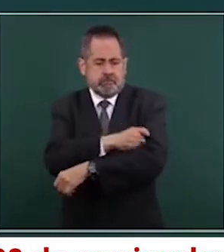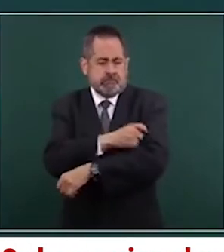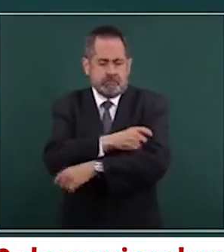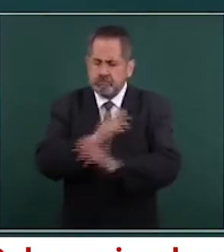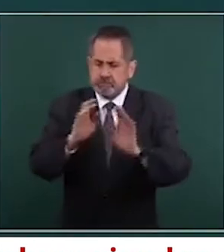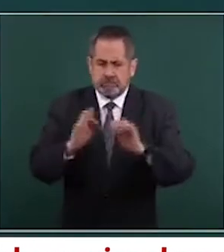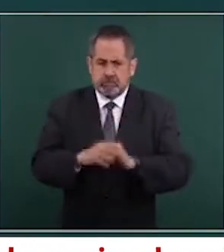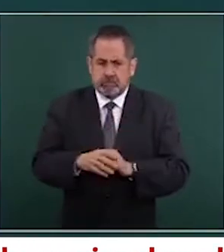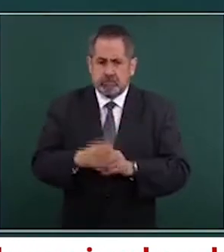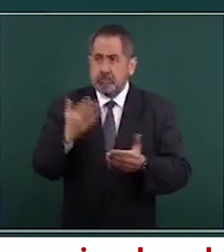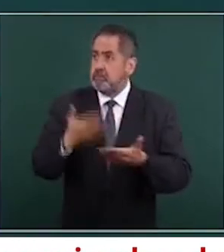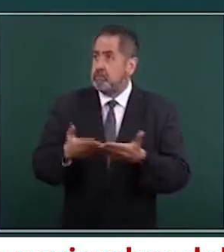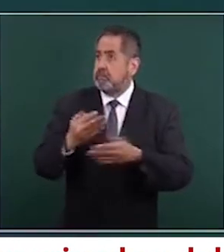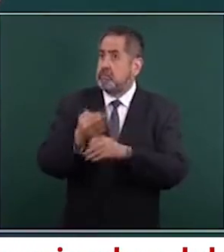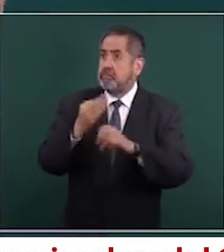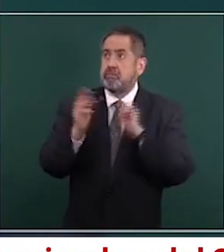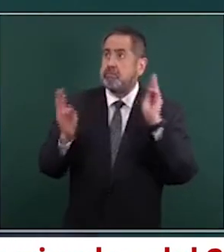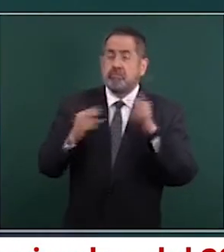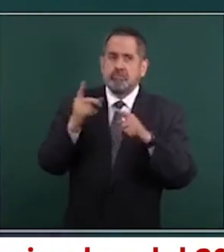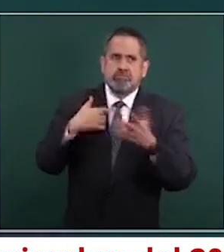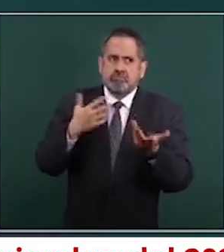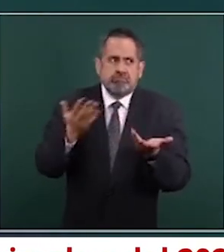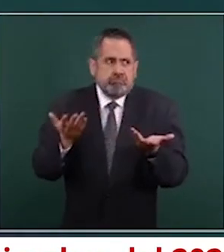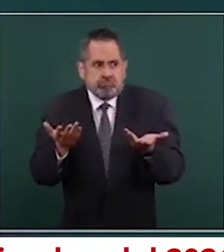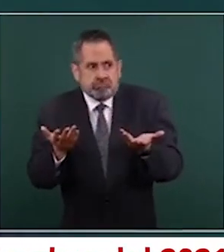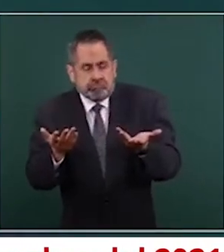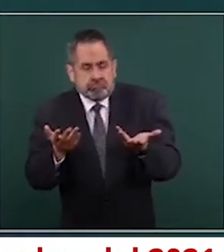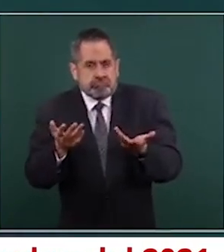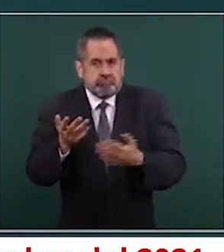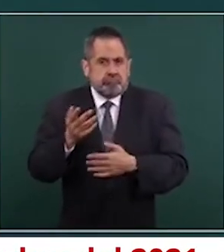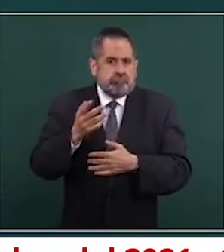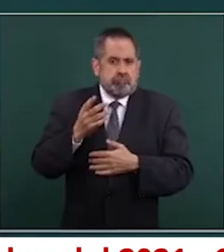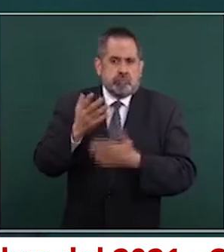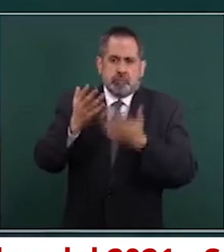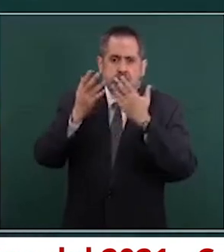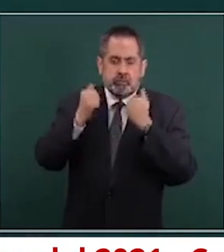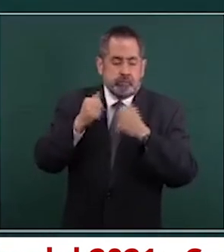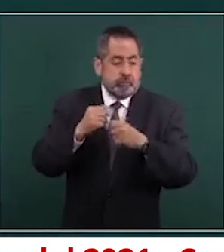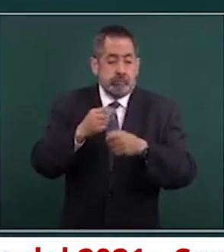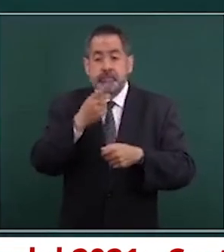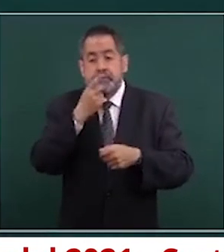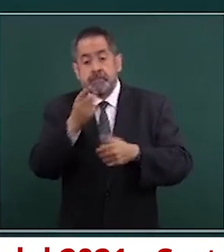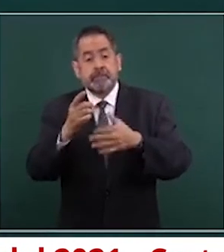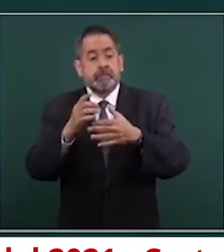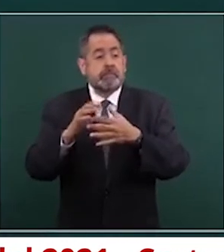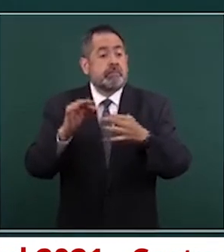ningún estudio que